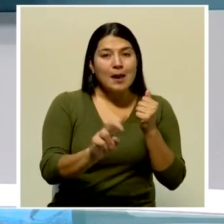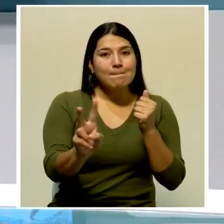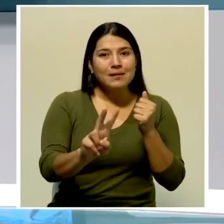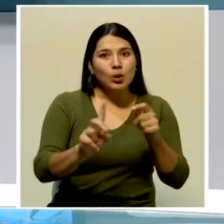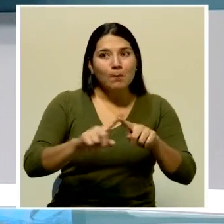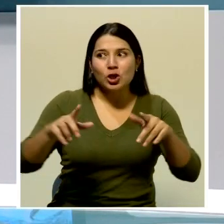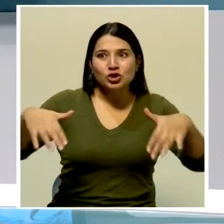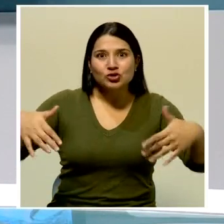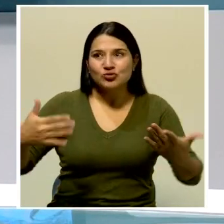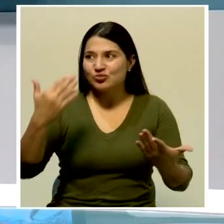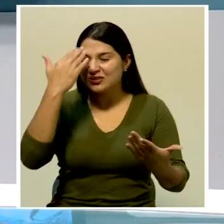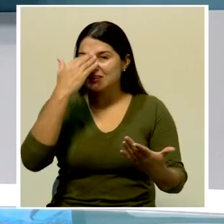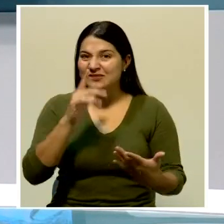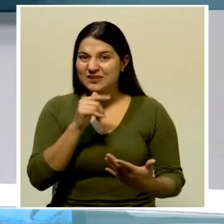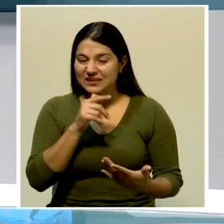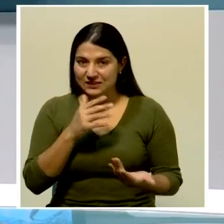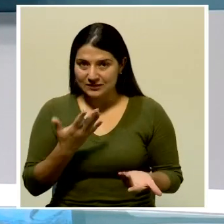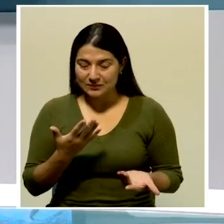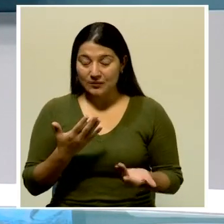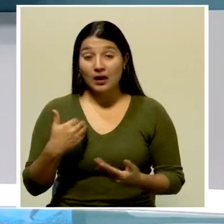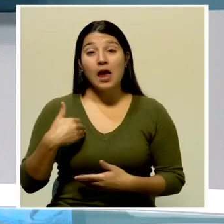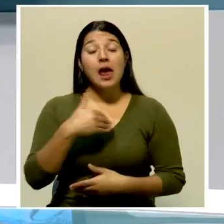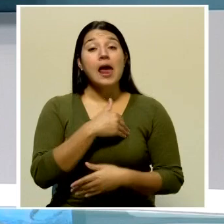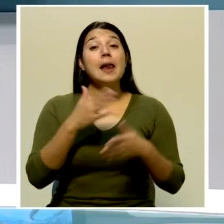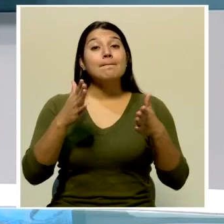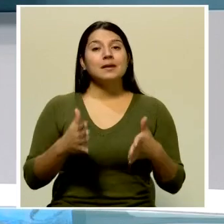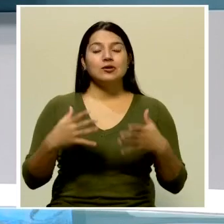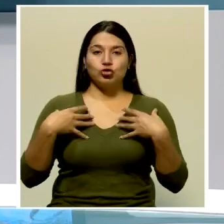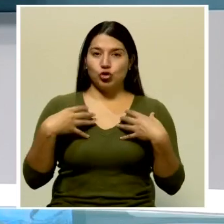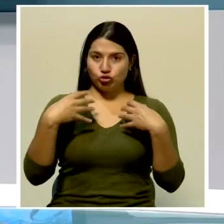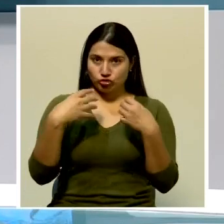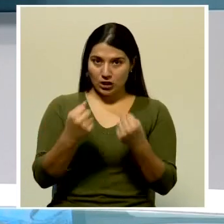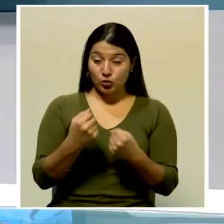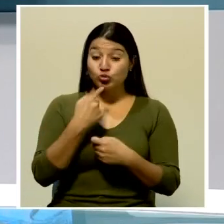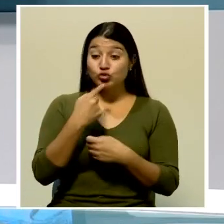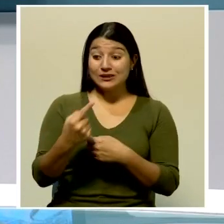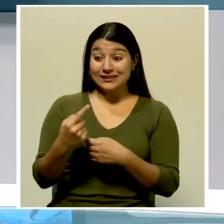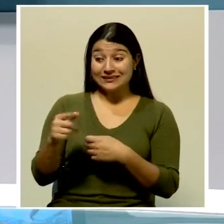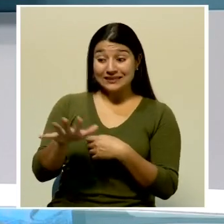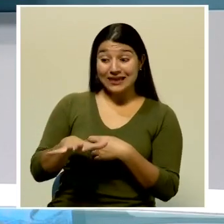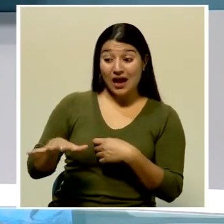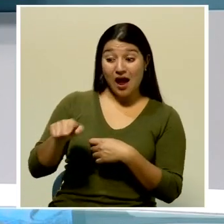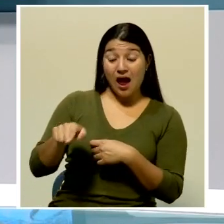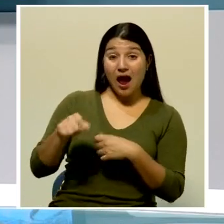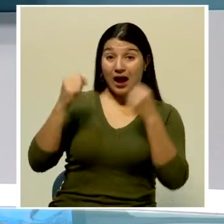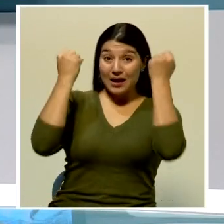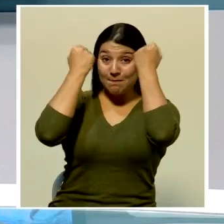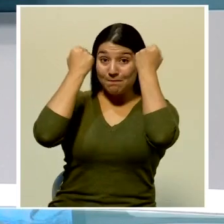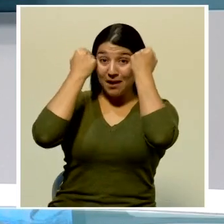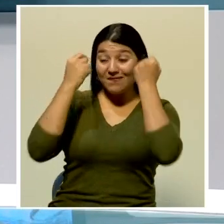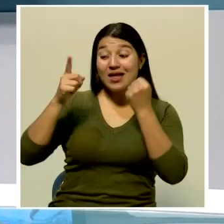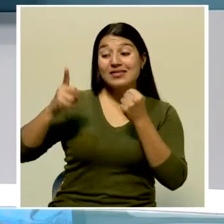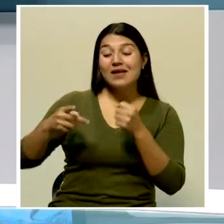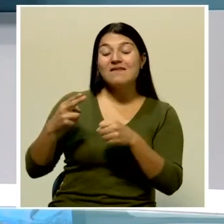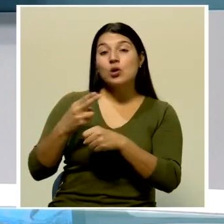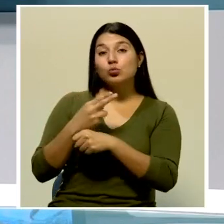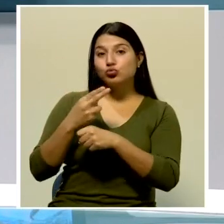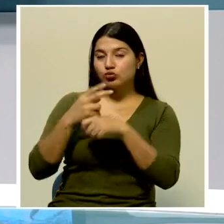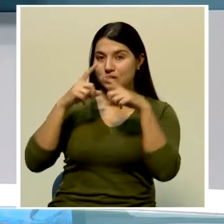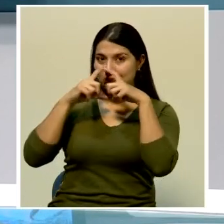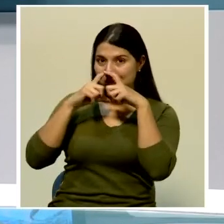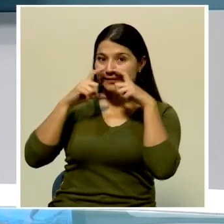El Ministro de Salud recomendó que dentro del Cantón de Pavas se utilice la mascarilla